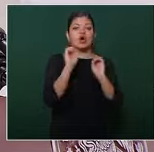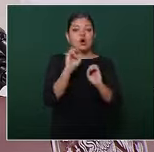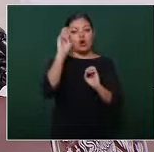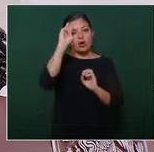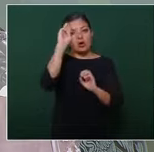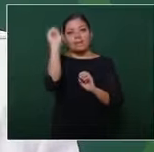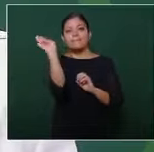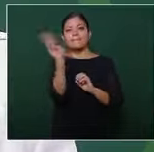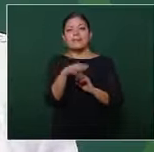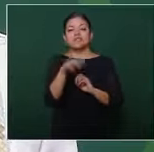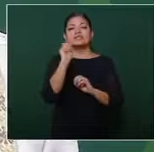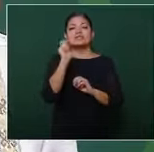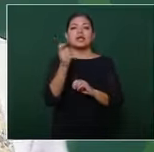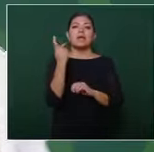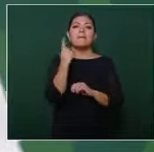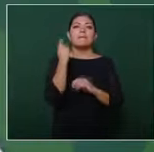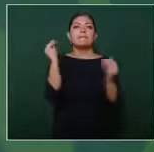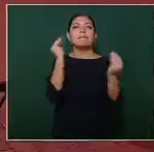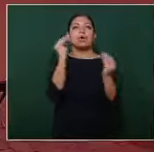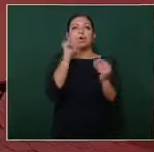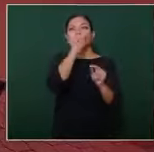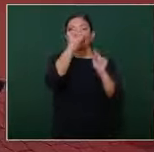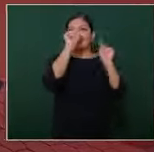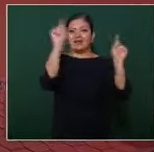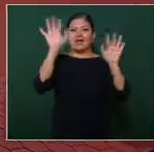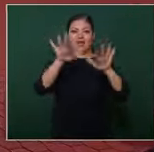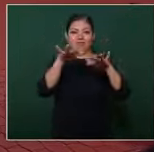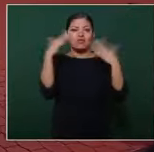política exterior hasta en el colegio de México